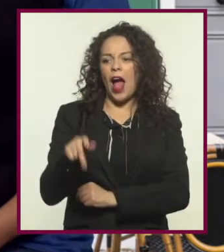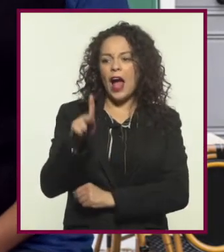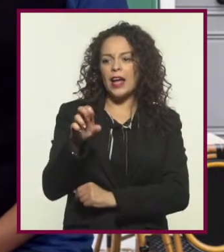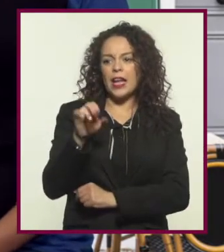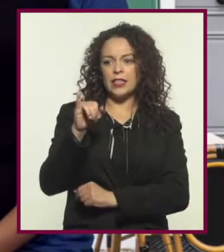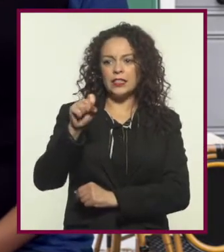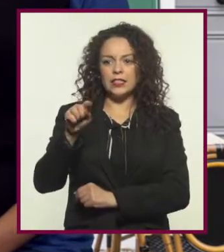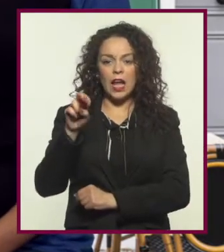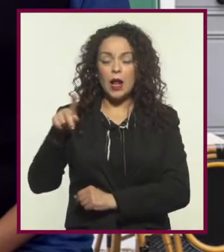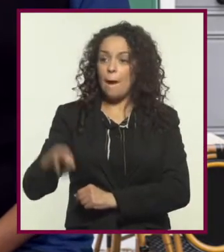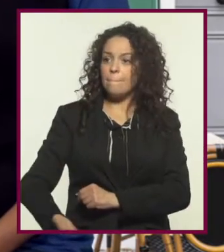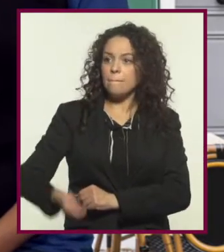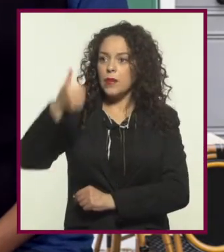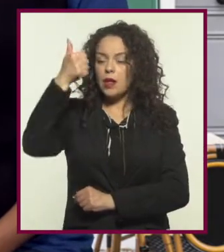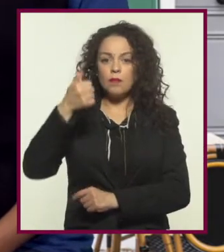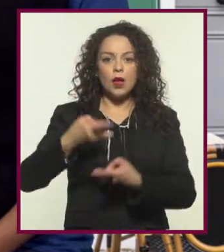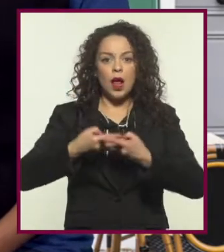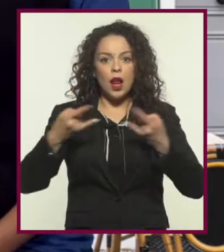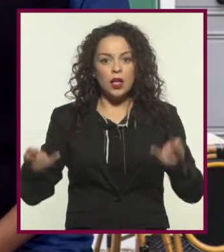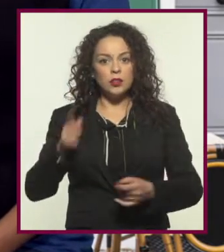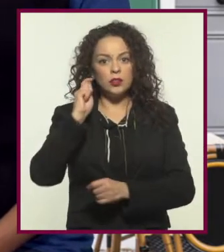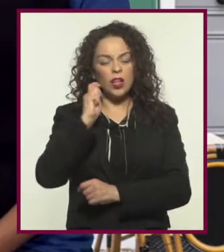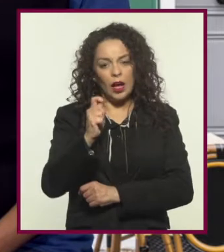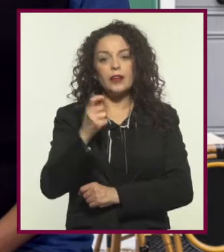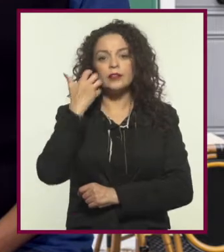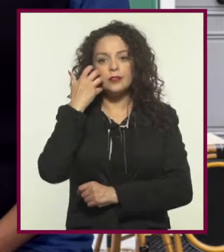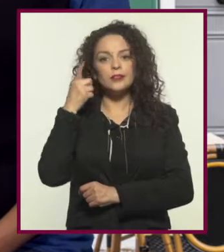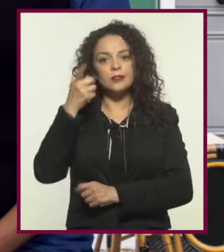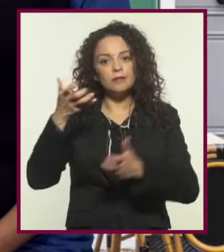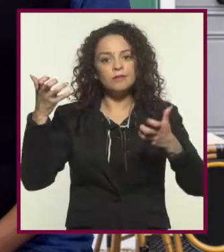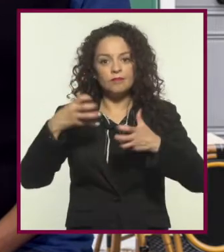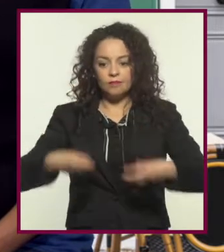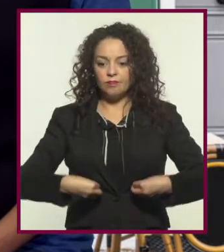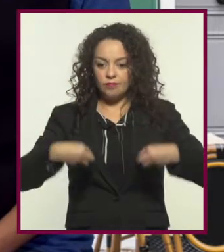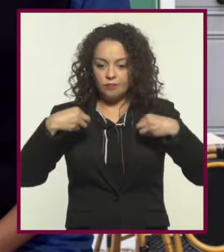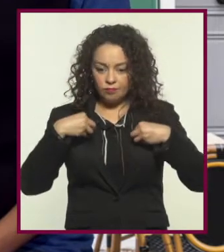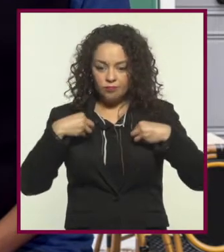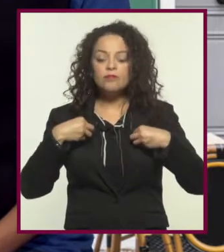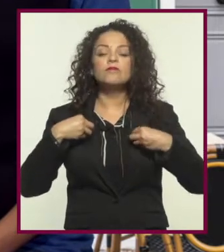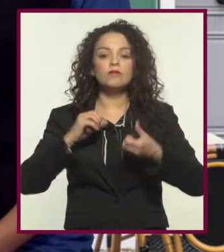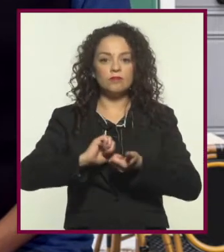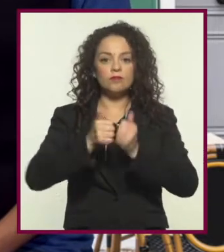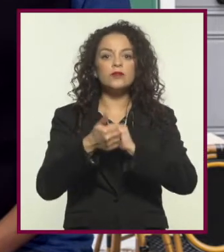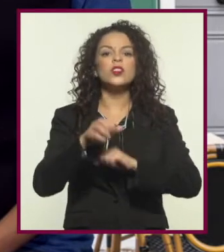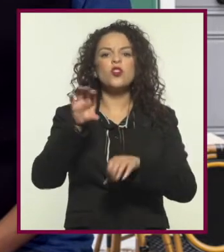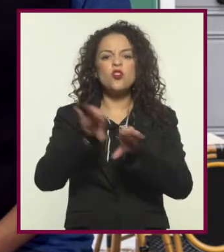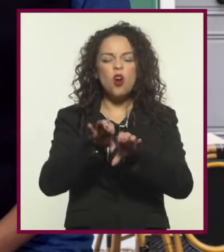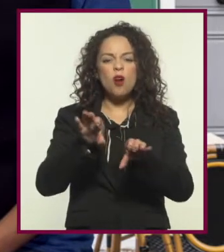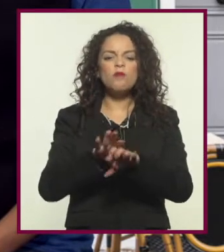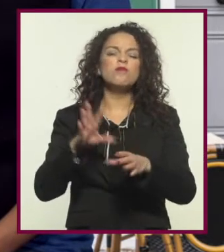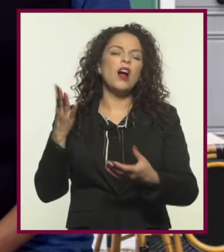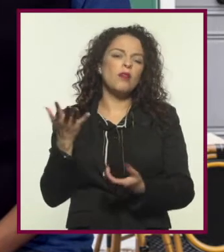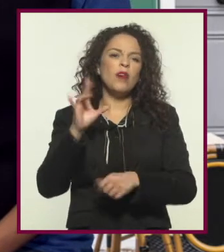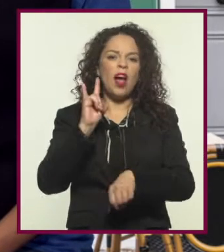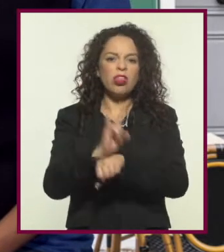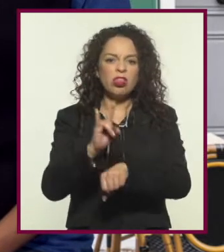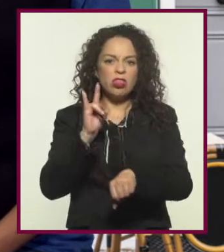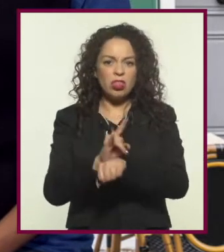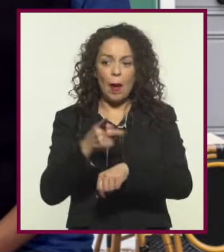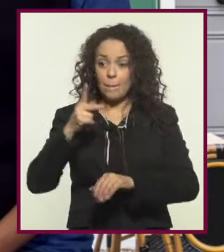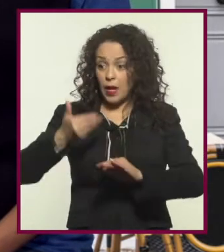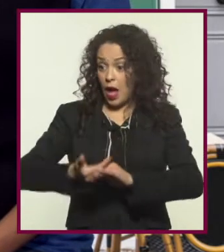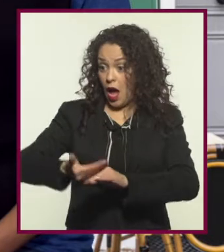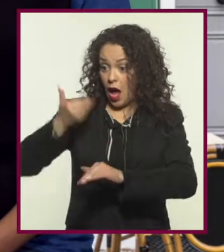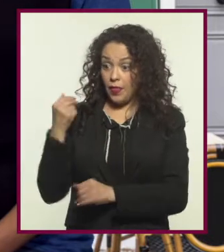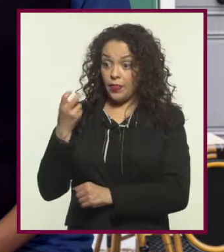es considerada la primera obra de ciencia ficción que trata sobre los primeros intentos de recrear la vida humana de forma artificial. Aunque